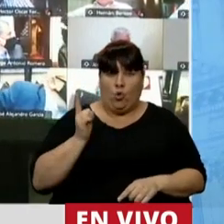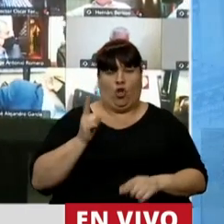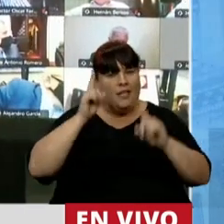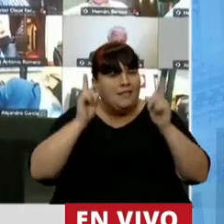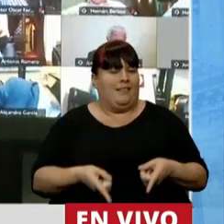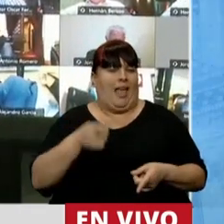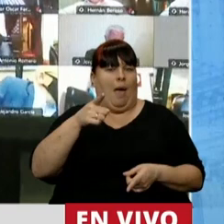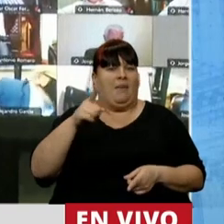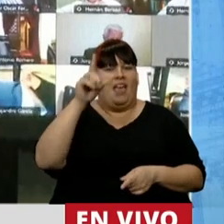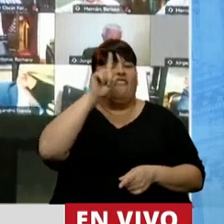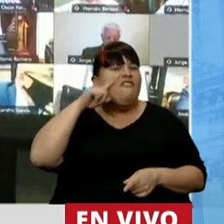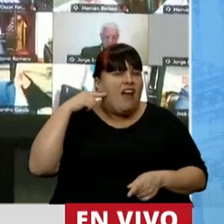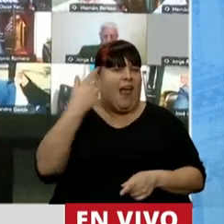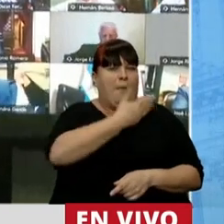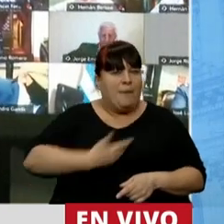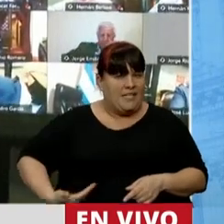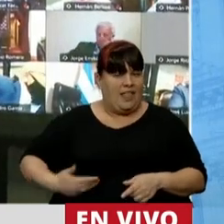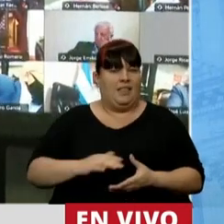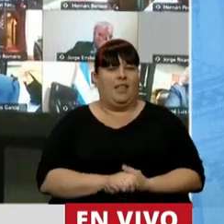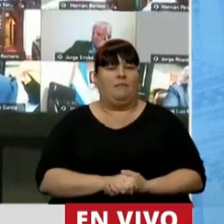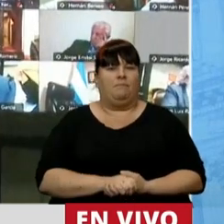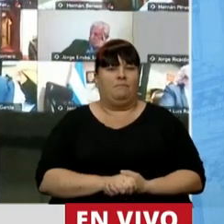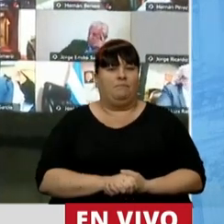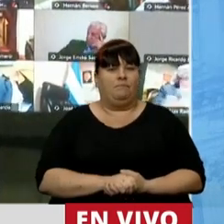de tener a Alberto Fernández como presidente.